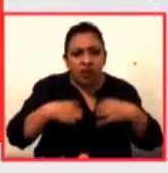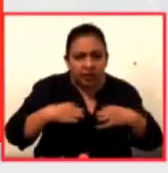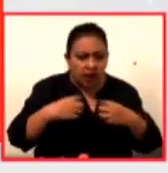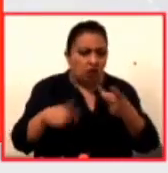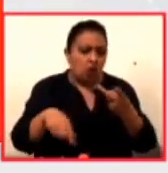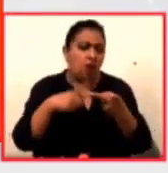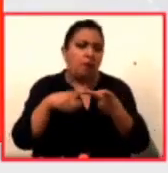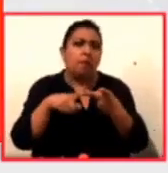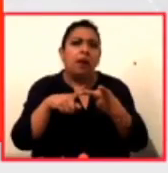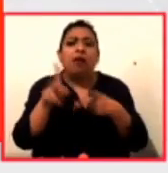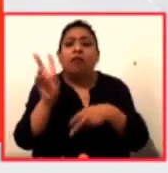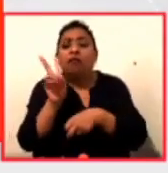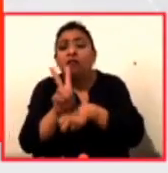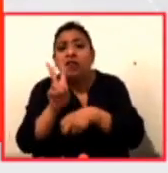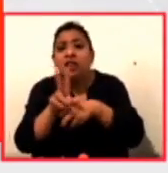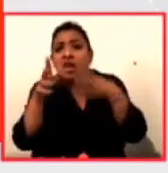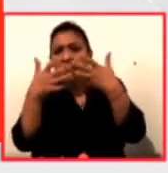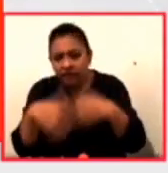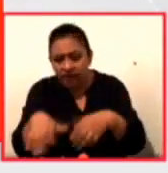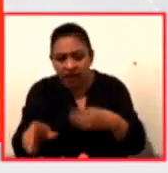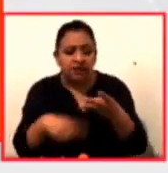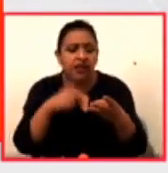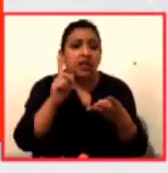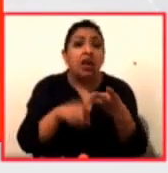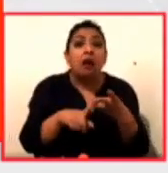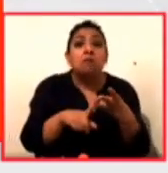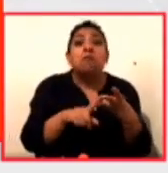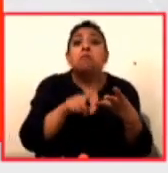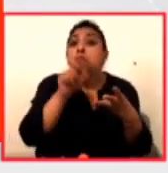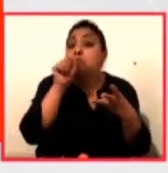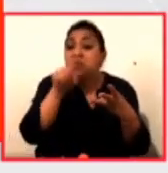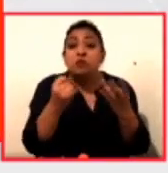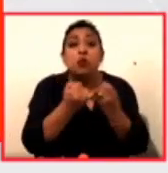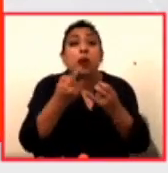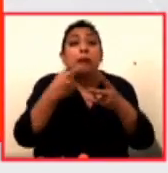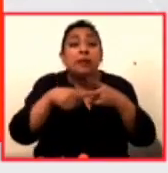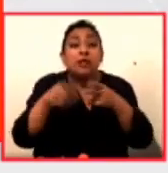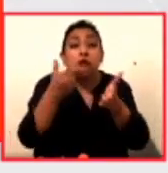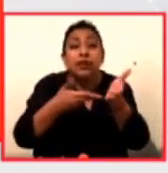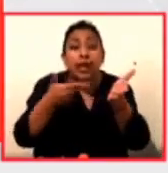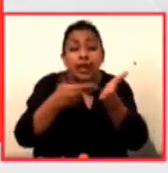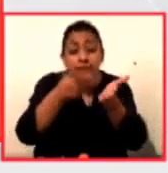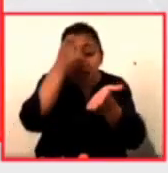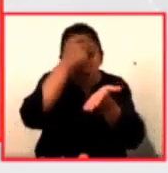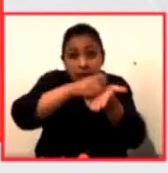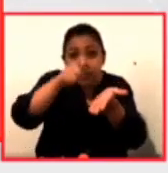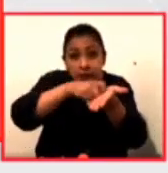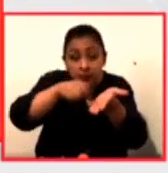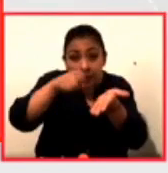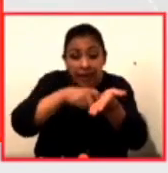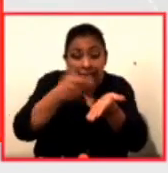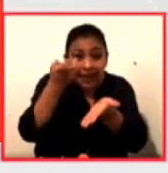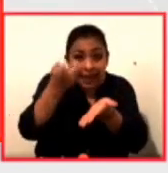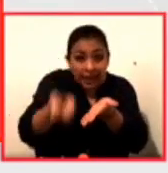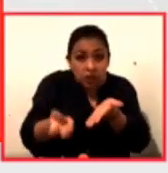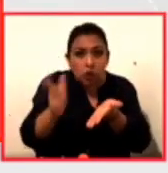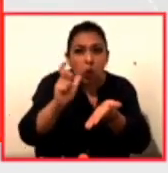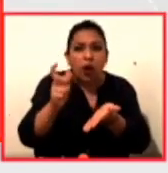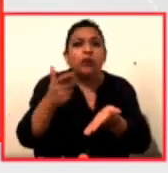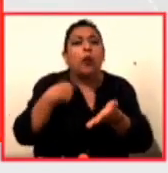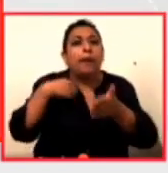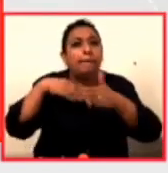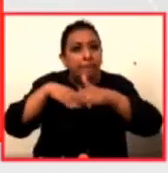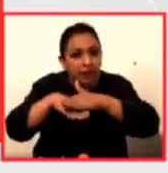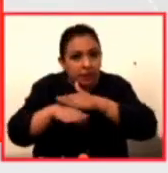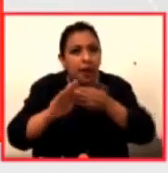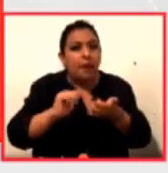vigilante de una fábrica y al mismo tiempo tomó sus primeros talleres literarios y todo esto mientras se adentraba en este